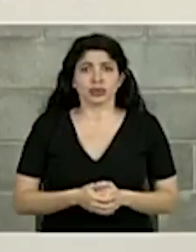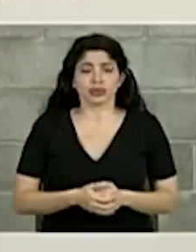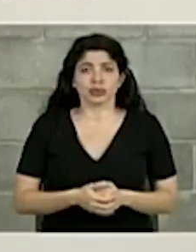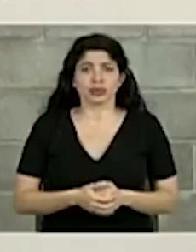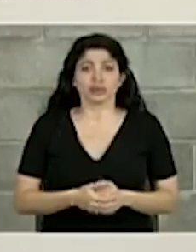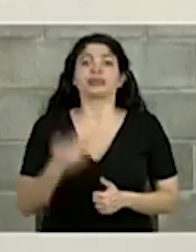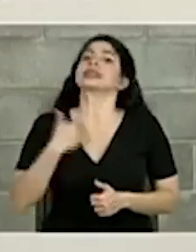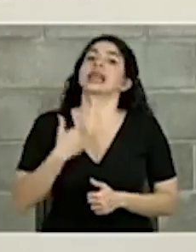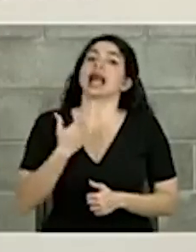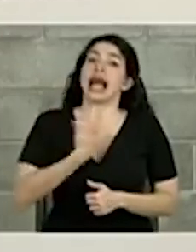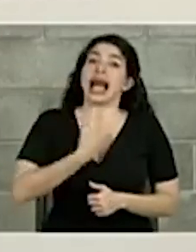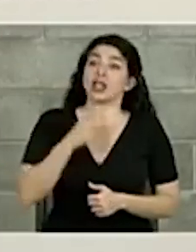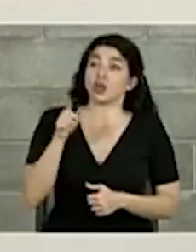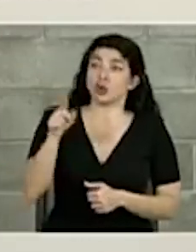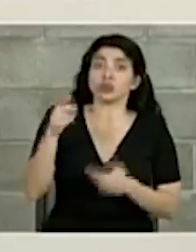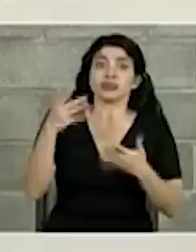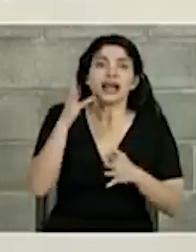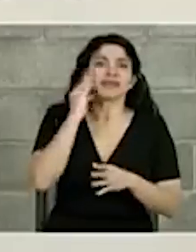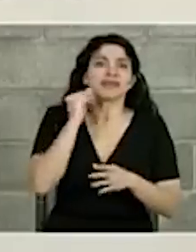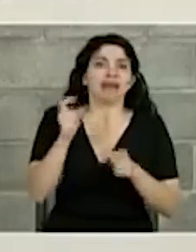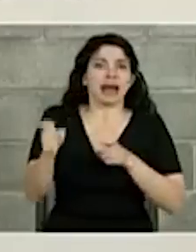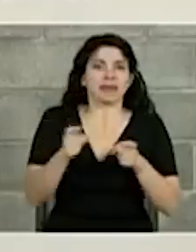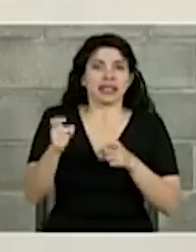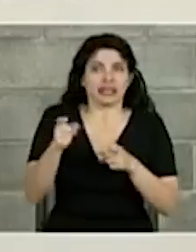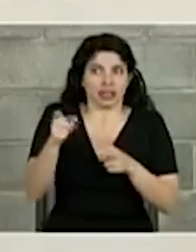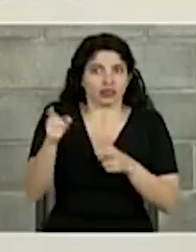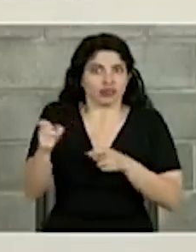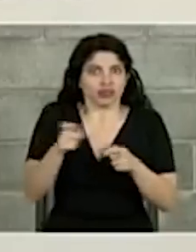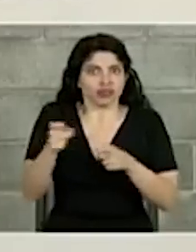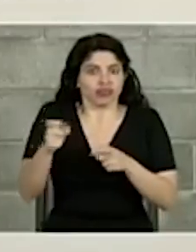señor alcalde usted administrado también está administrando